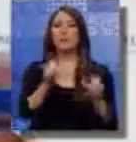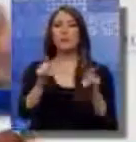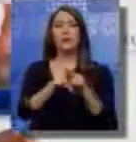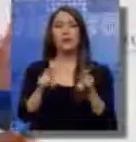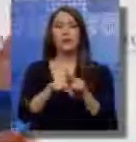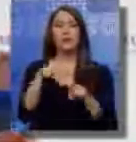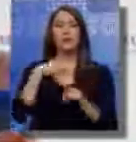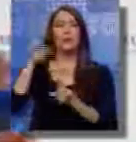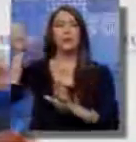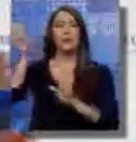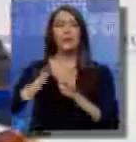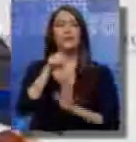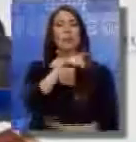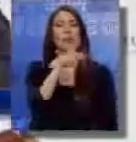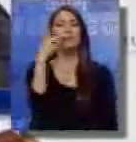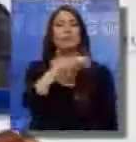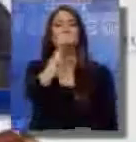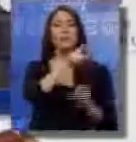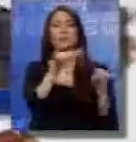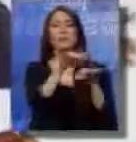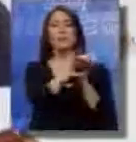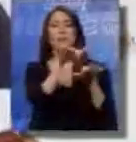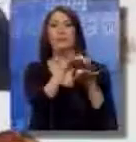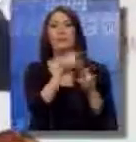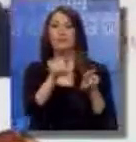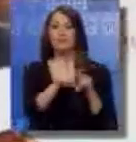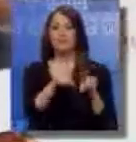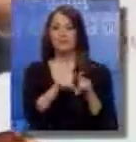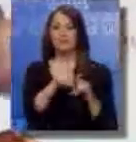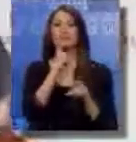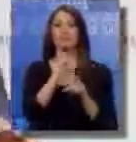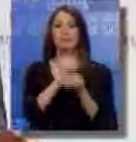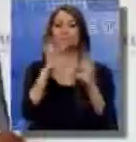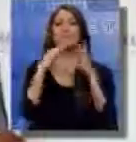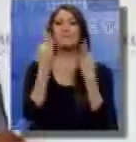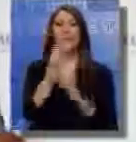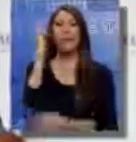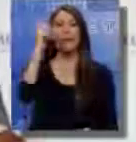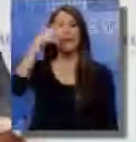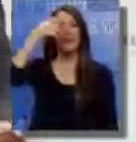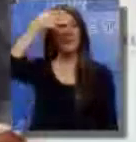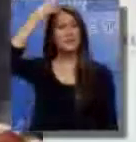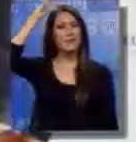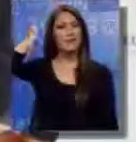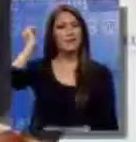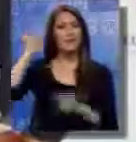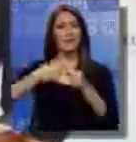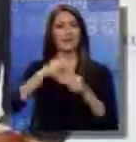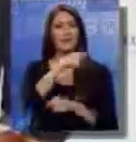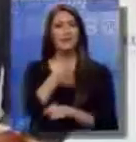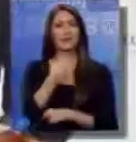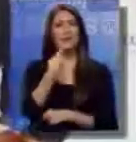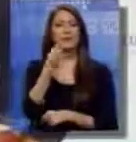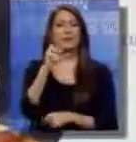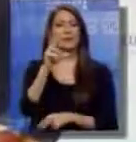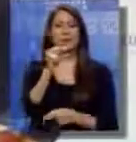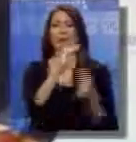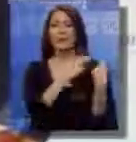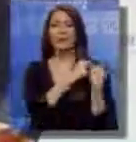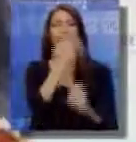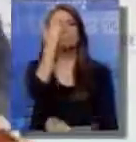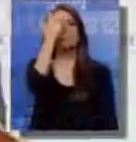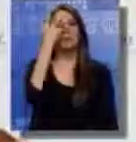Se engaña a la gente y estamos contra los emprendimientos familiares. Eso acaba de decir el alcalde de Quito en forma absolutamente irresponsable.